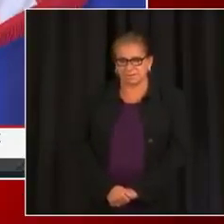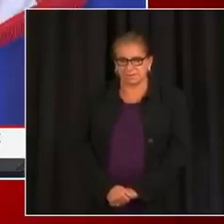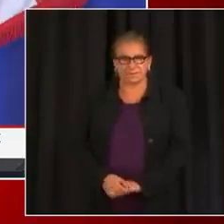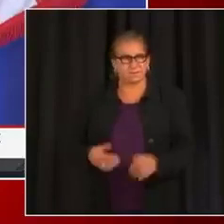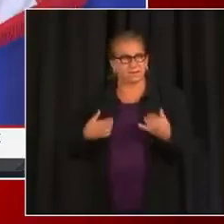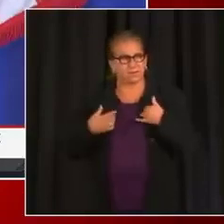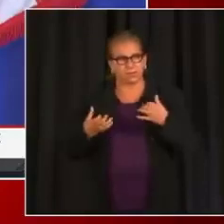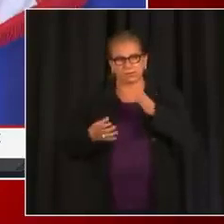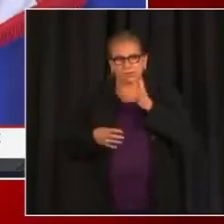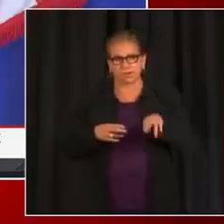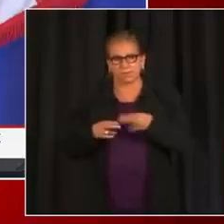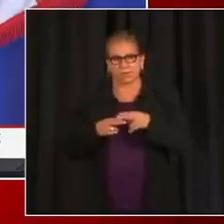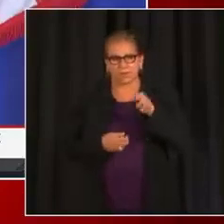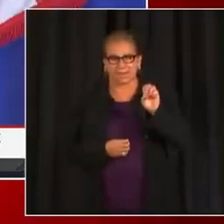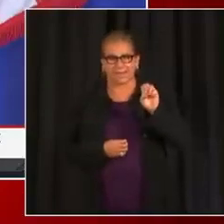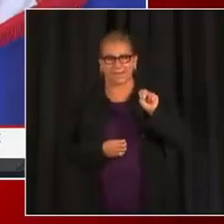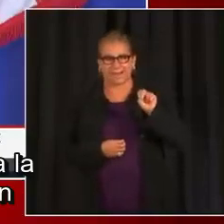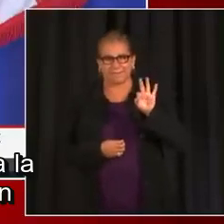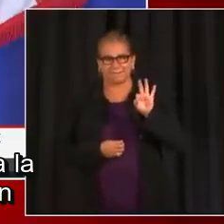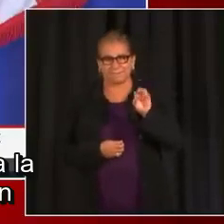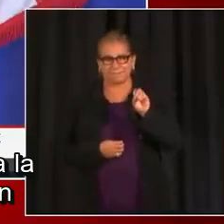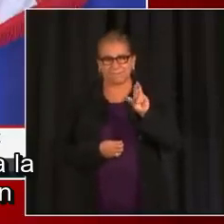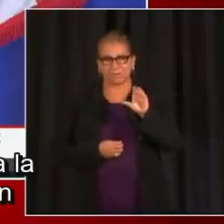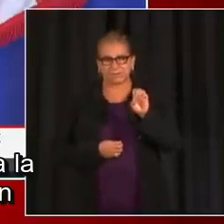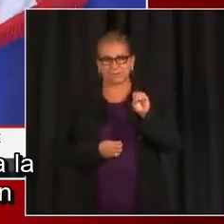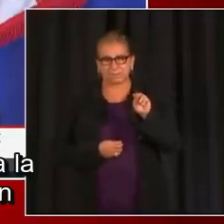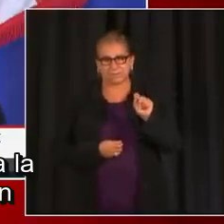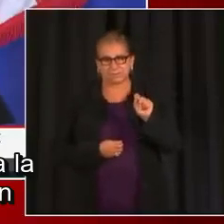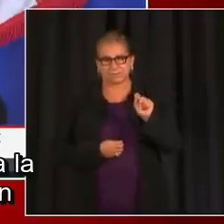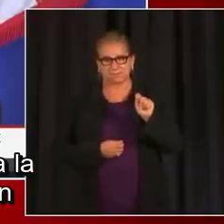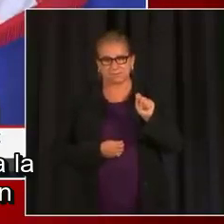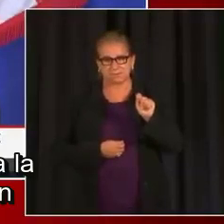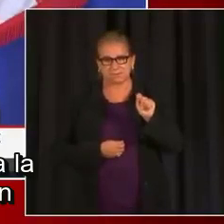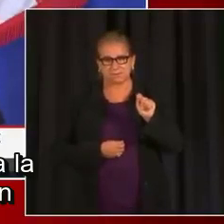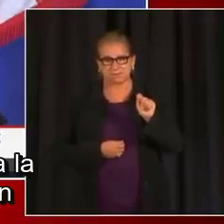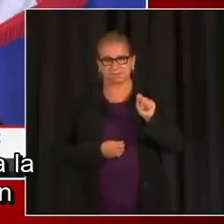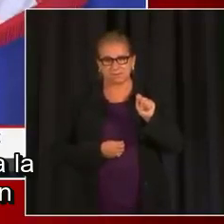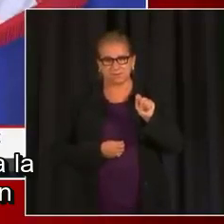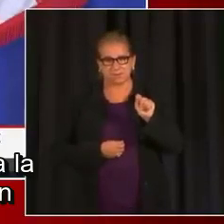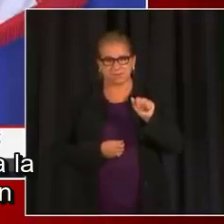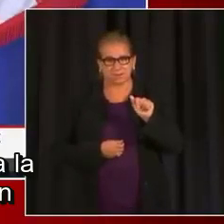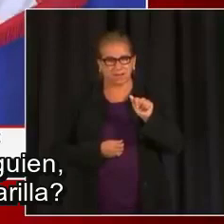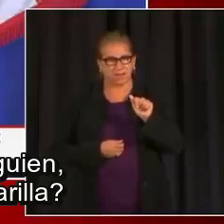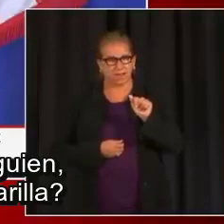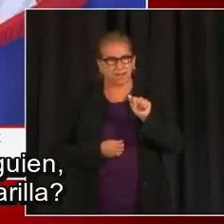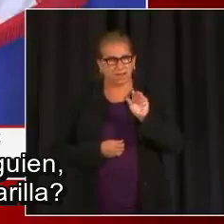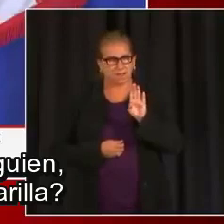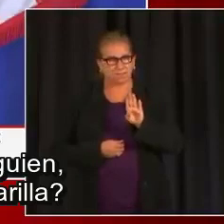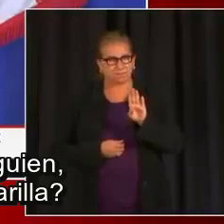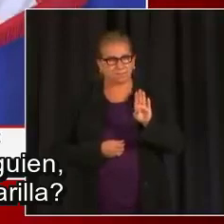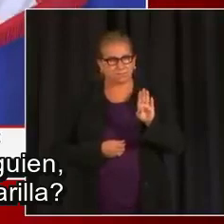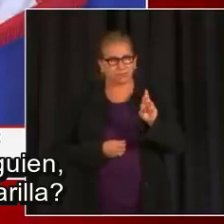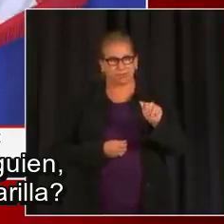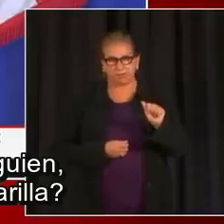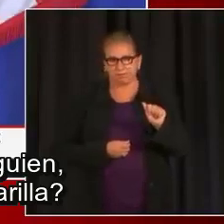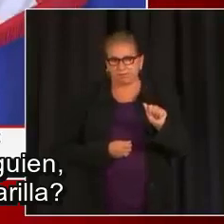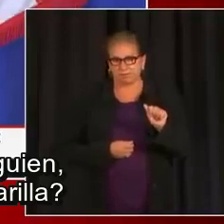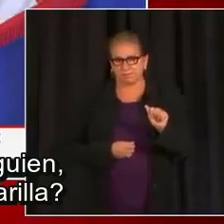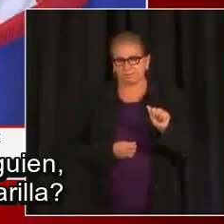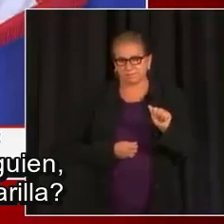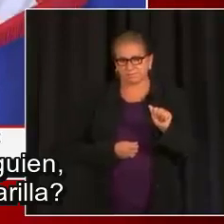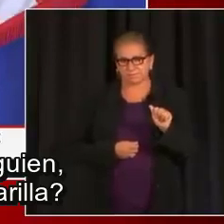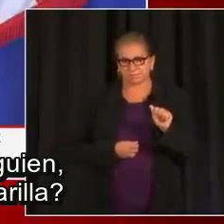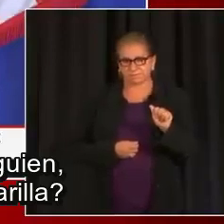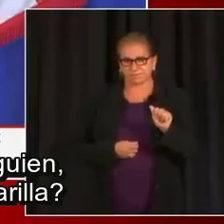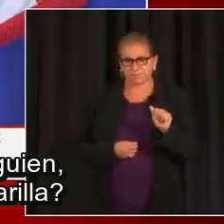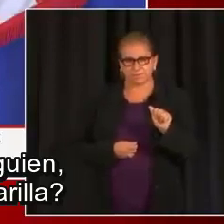Hablando sobre las fuerzas del orden público, entonces se está esperando que la gente reporte a la Administración de Regulación de Bebidas Alcohólicas. Si hay alguien